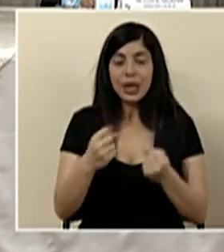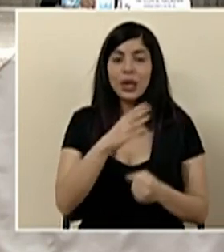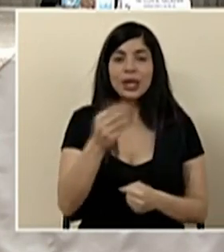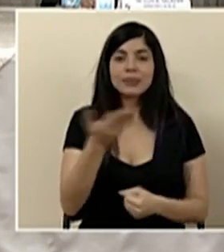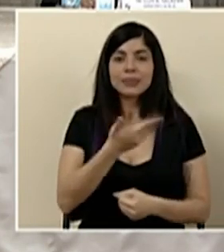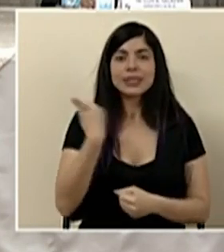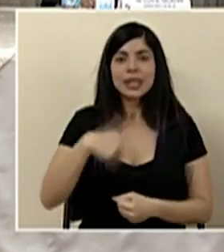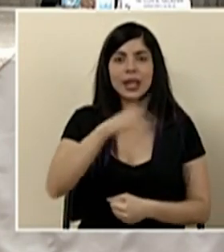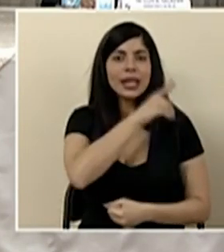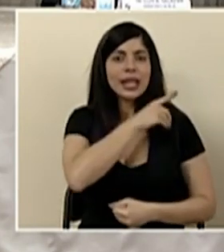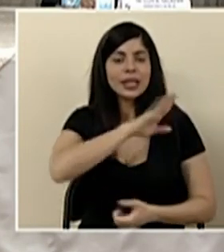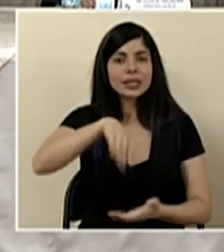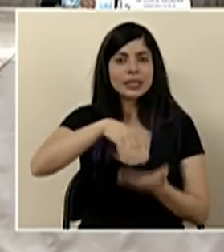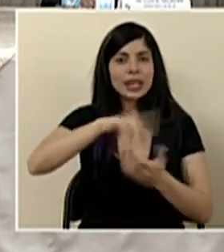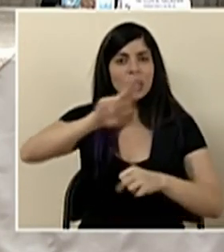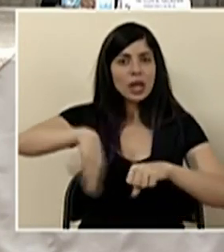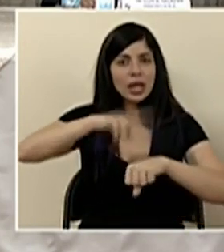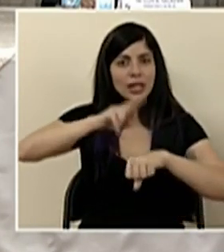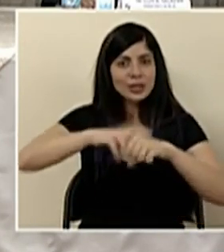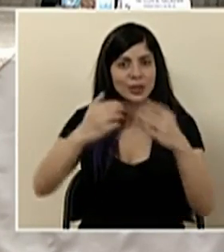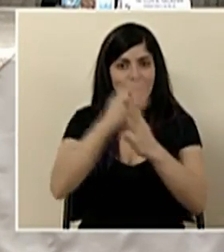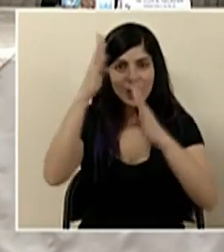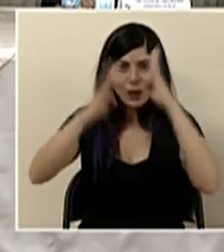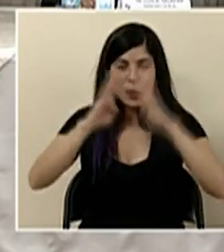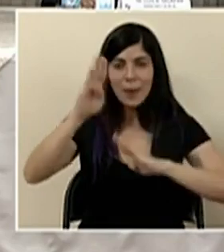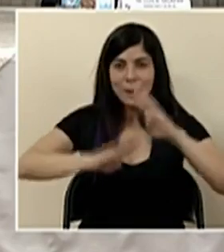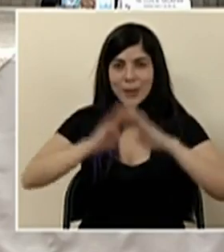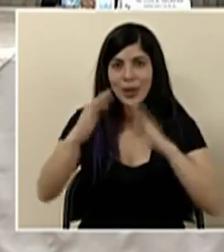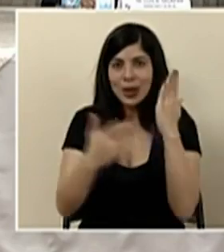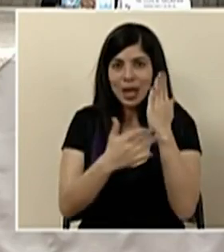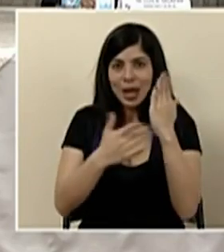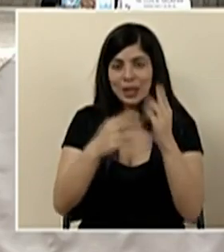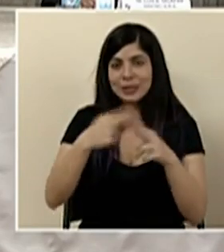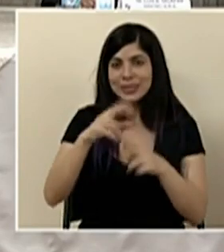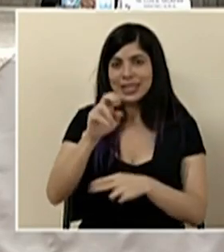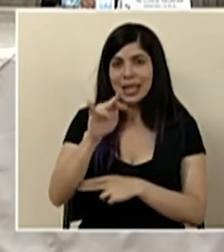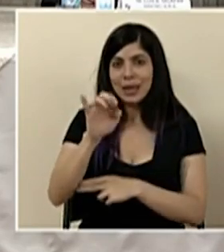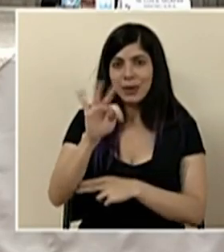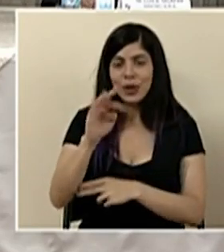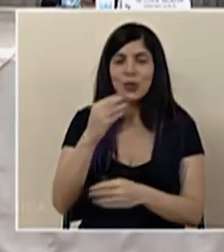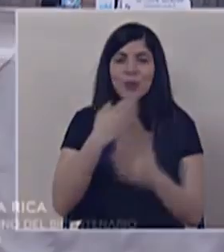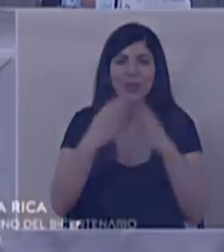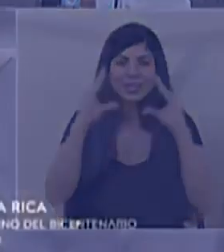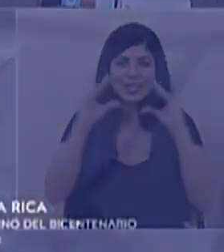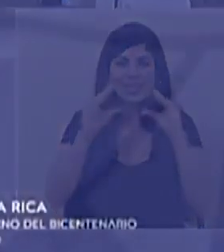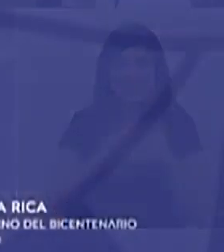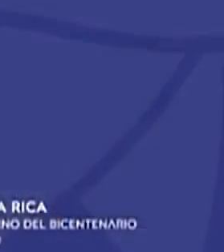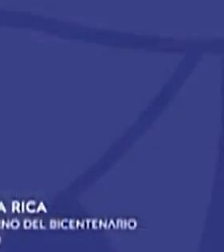y al señor director del centro nacional de innovaciones biotecnológicas CNBIOT muy buenas tardes al ministro de la república